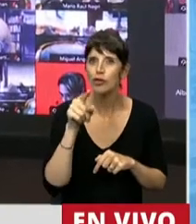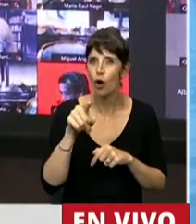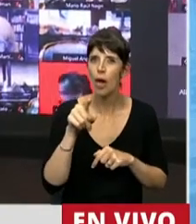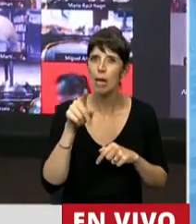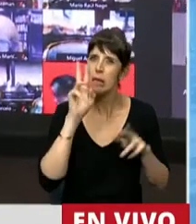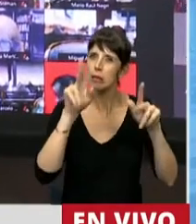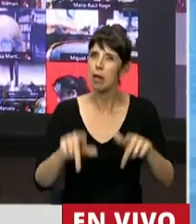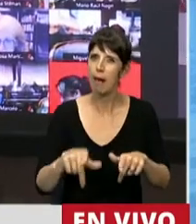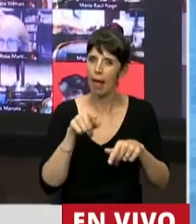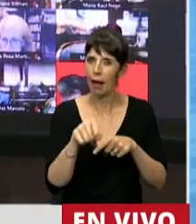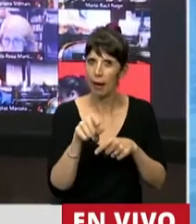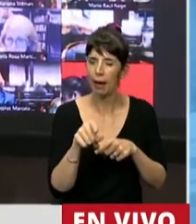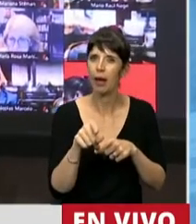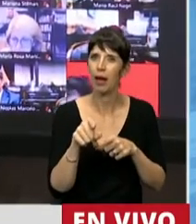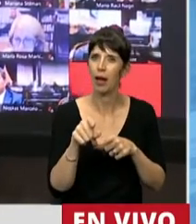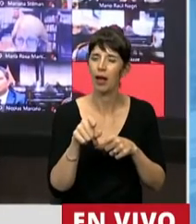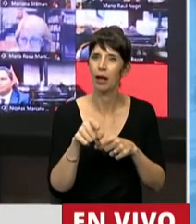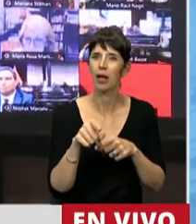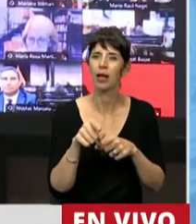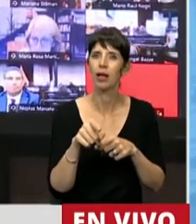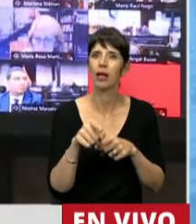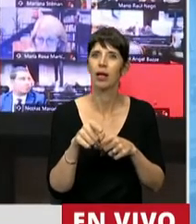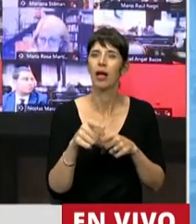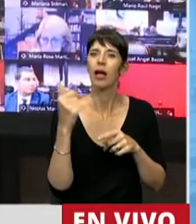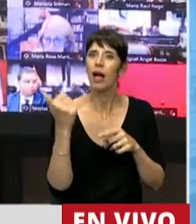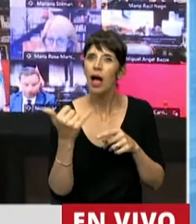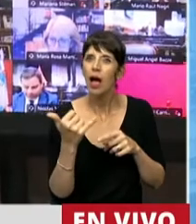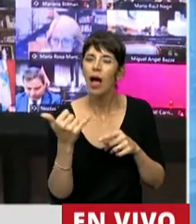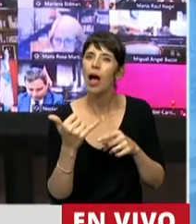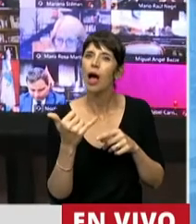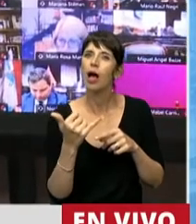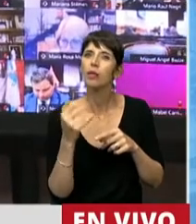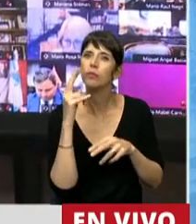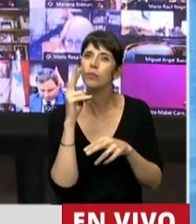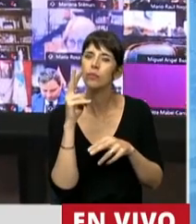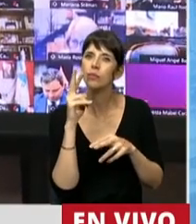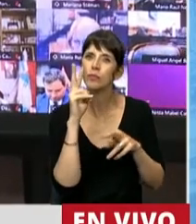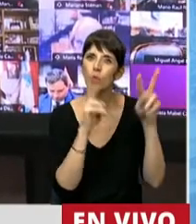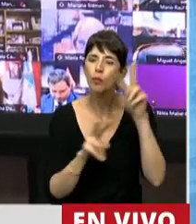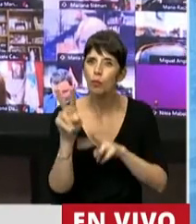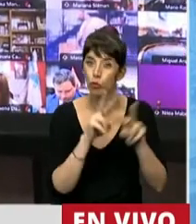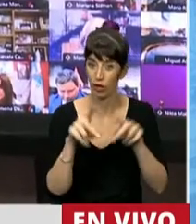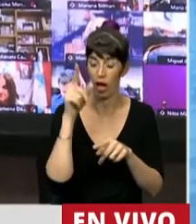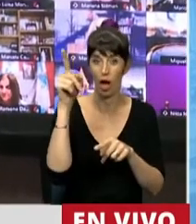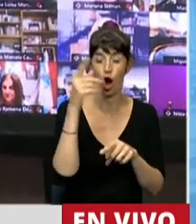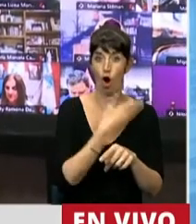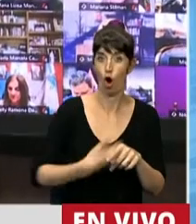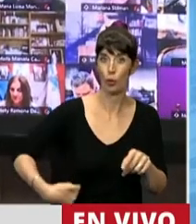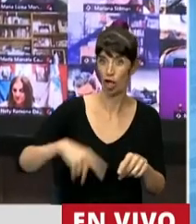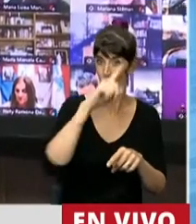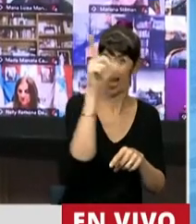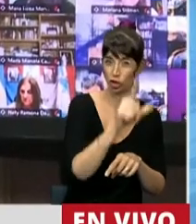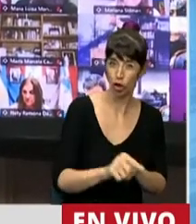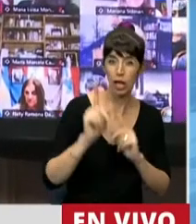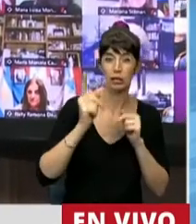planteamos a través de este proyecto se conjuga y complementa las acciones que está llevando adelante tanto el gobierno nacional como los